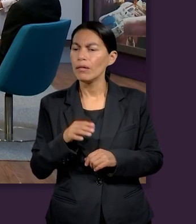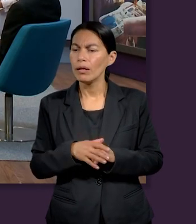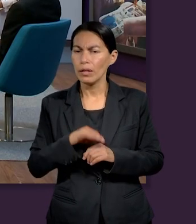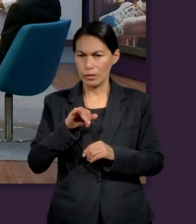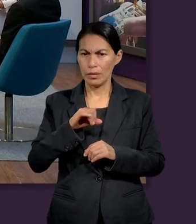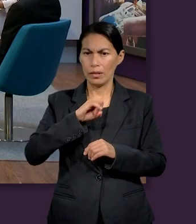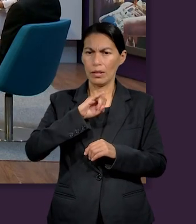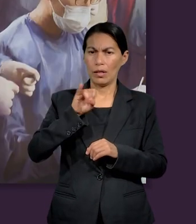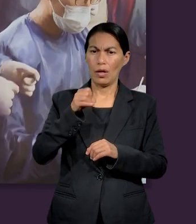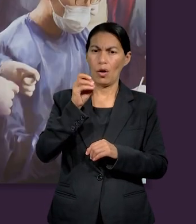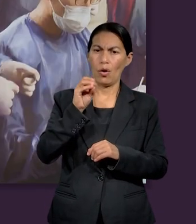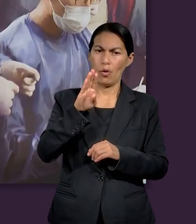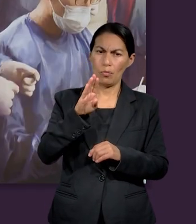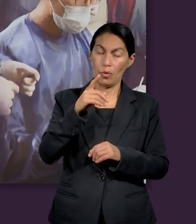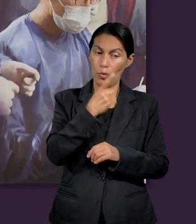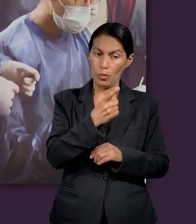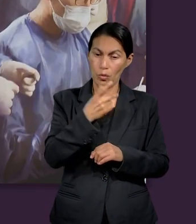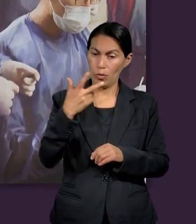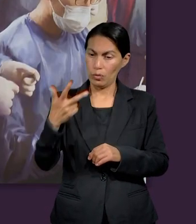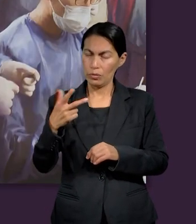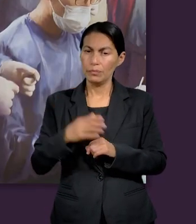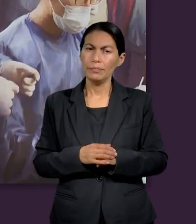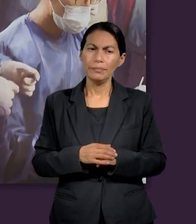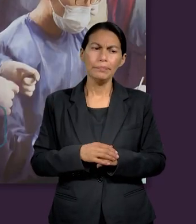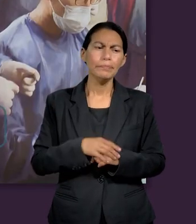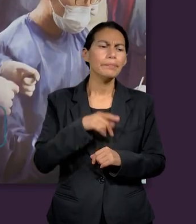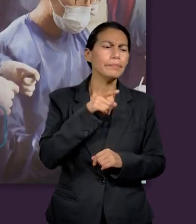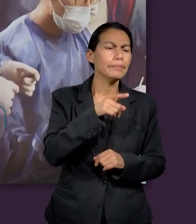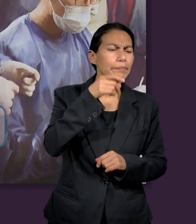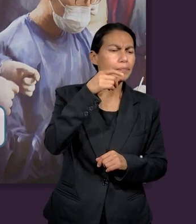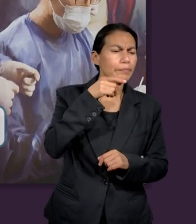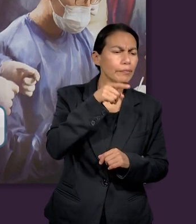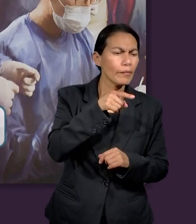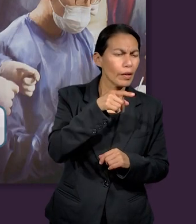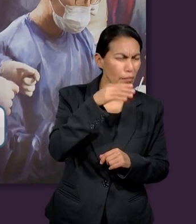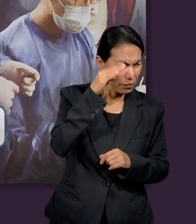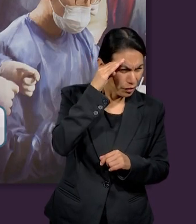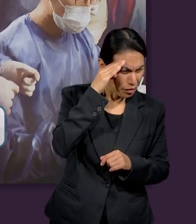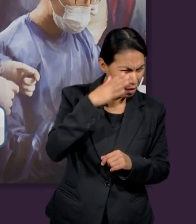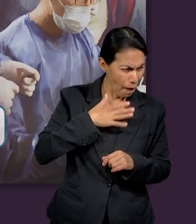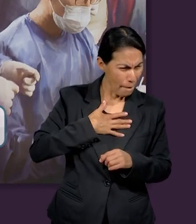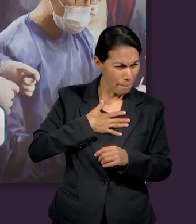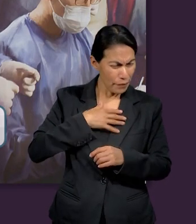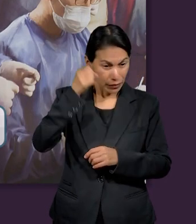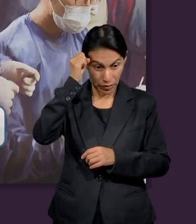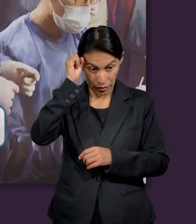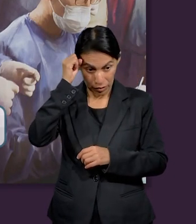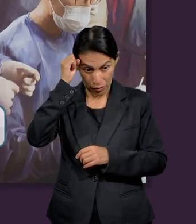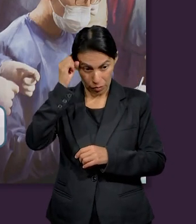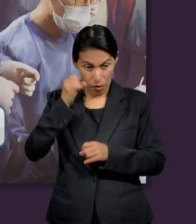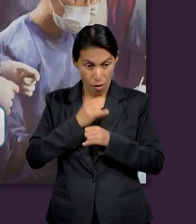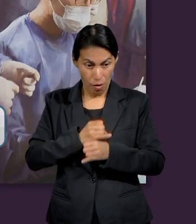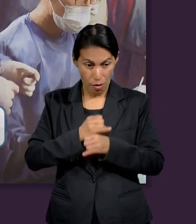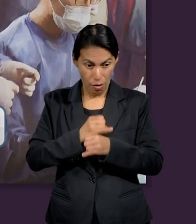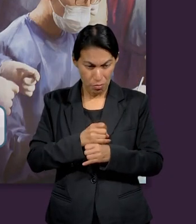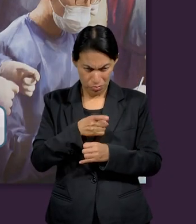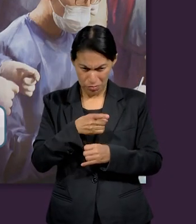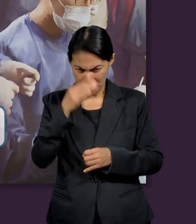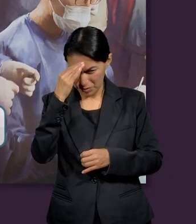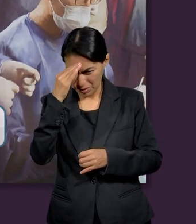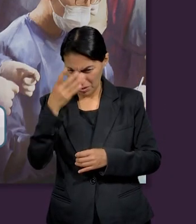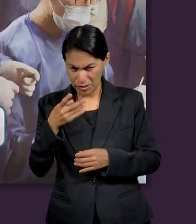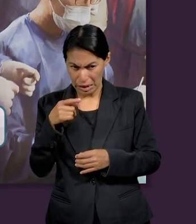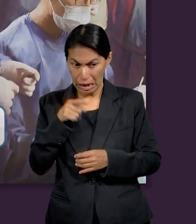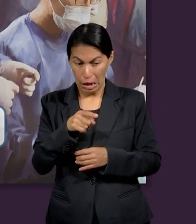dice en Job 1.8 te has puesto a pensar en mi siervo Job volvió a preguntarle el Señor no hay en la